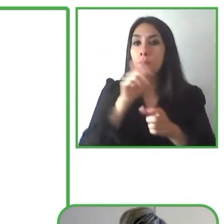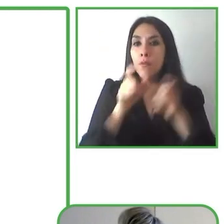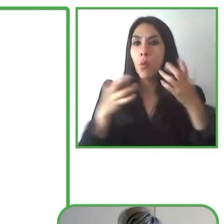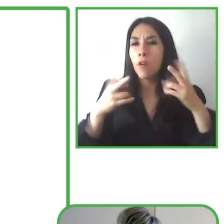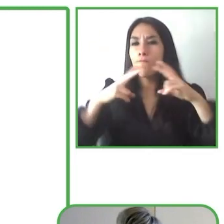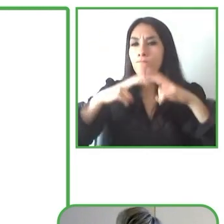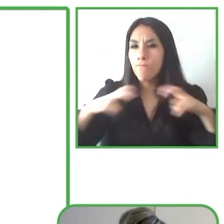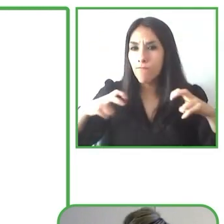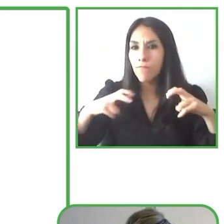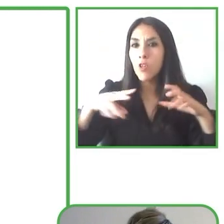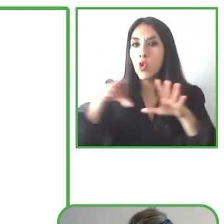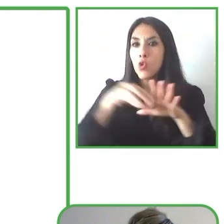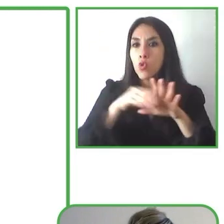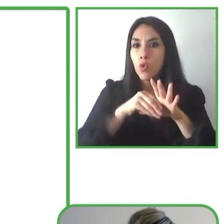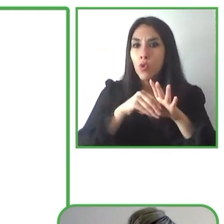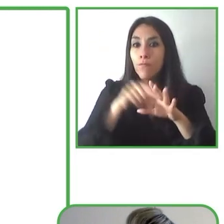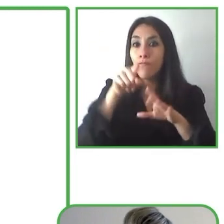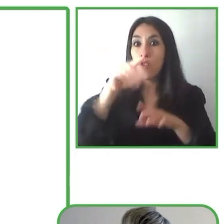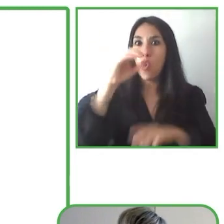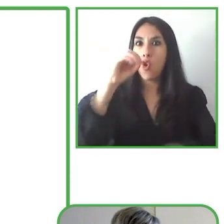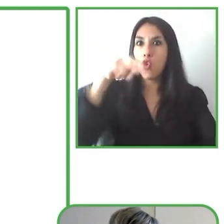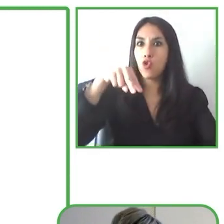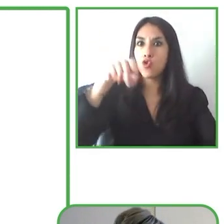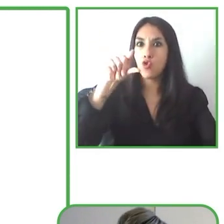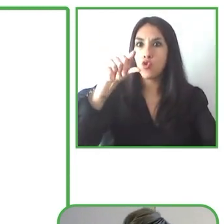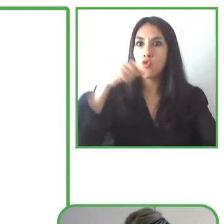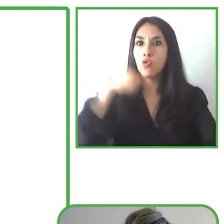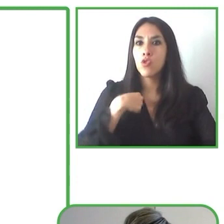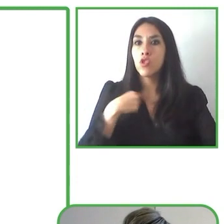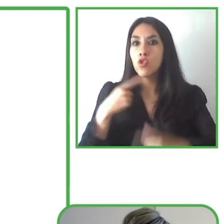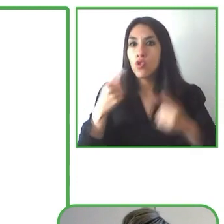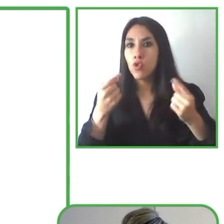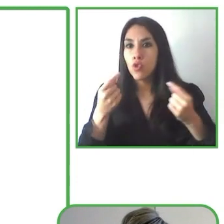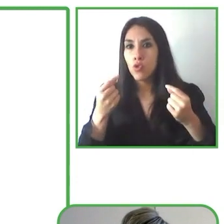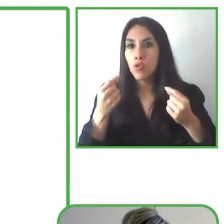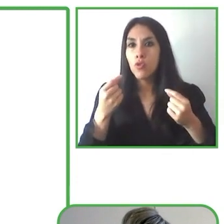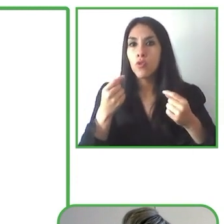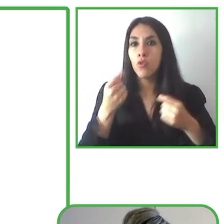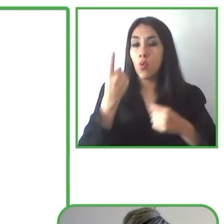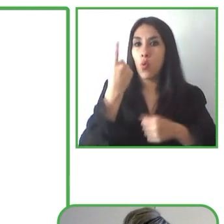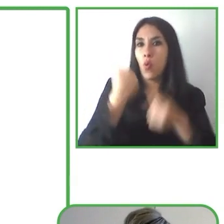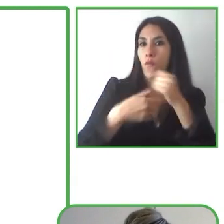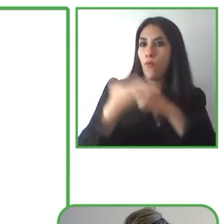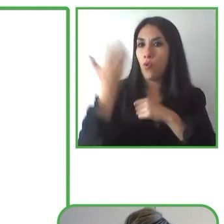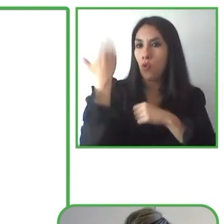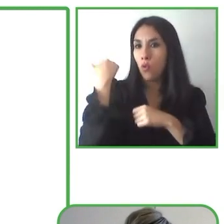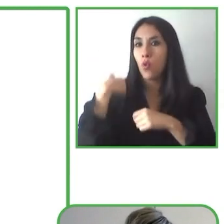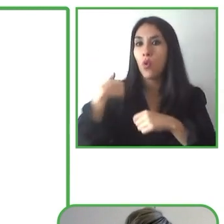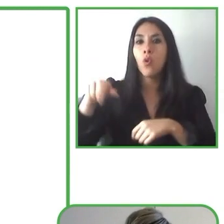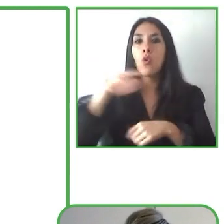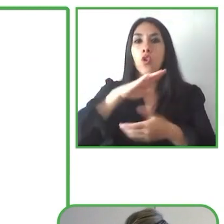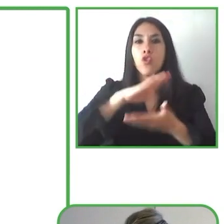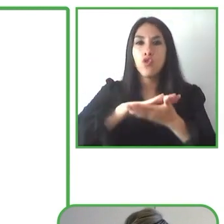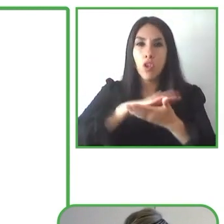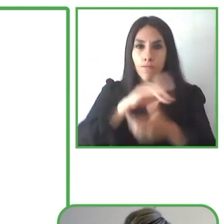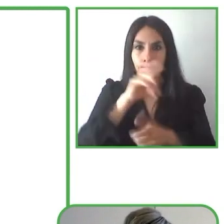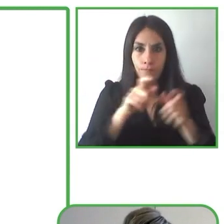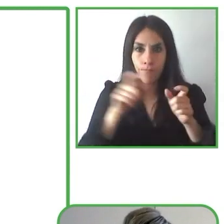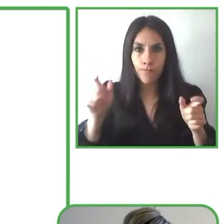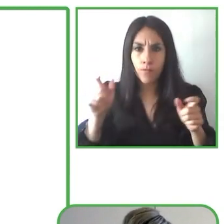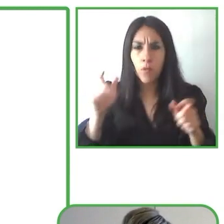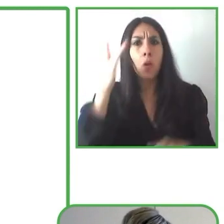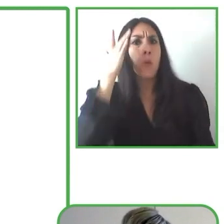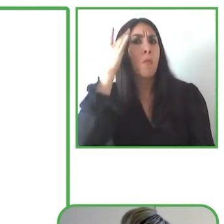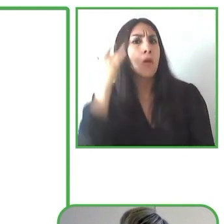hace 20 años. Somos Escuela de Gente por dos razones. La primera